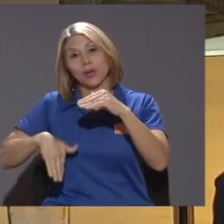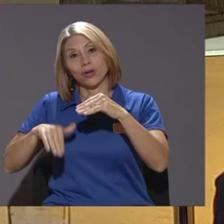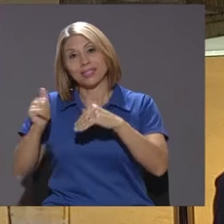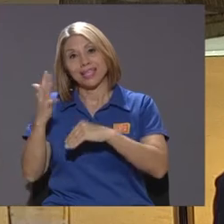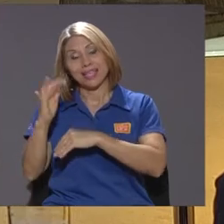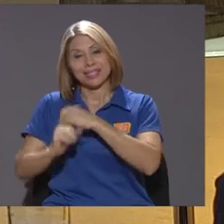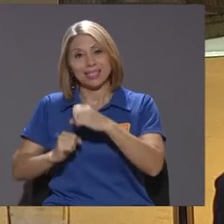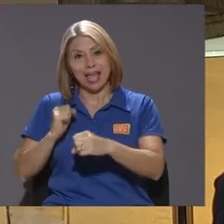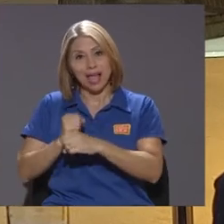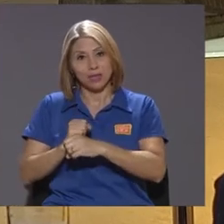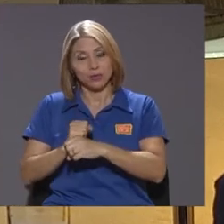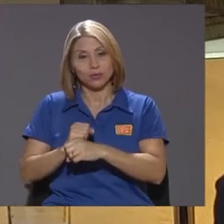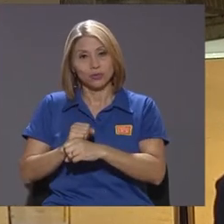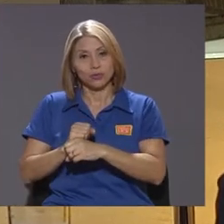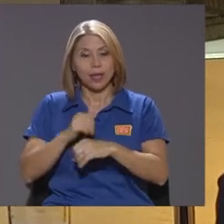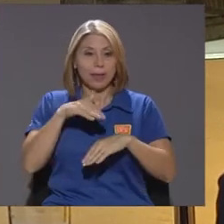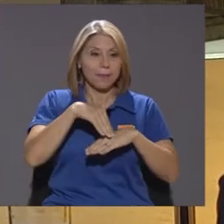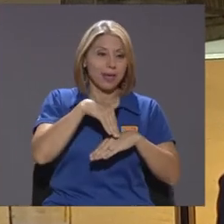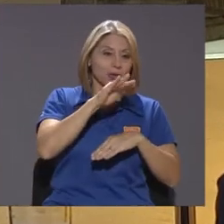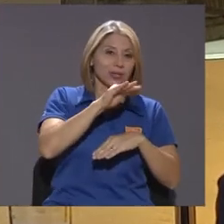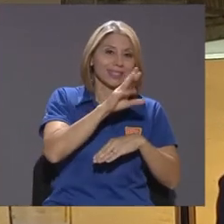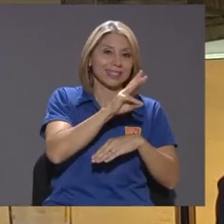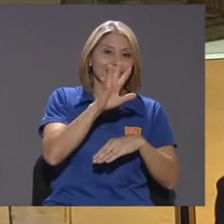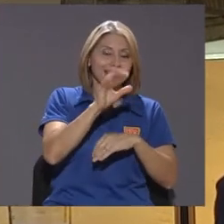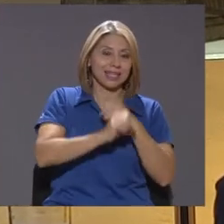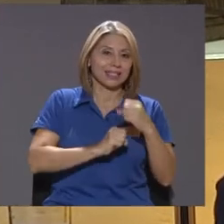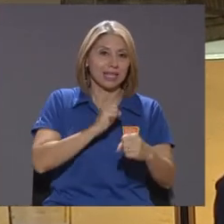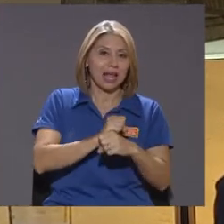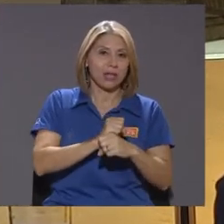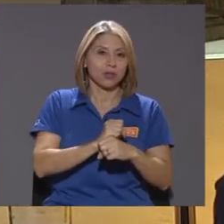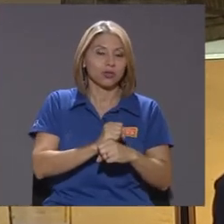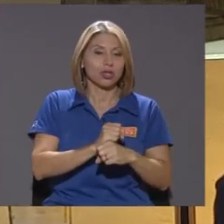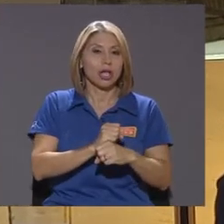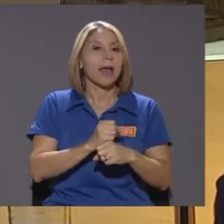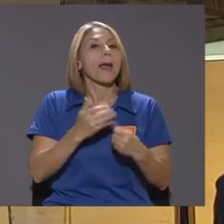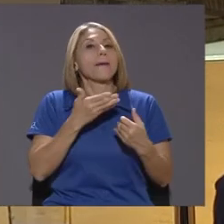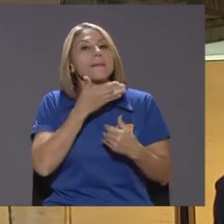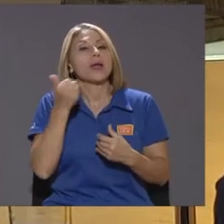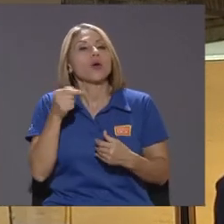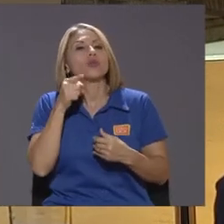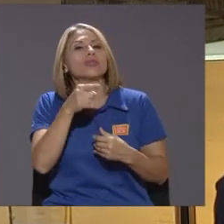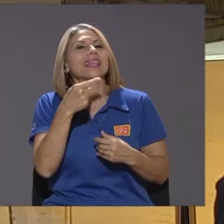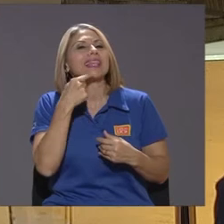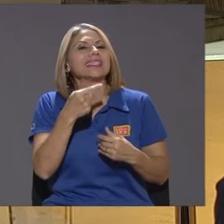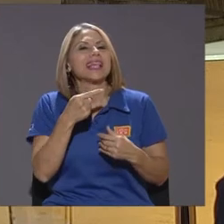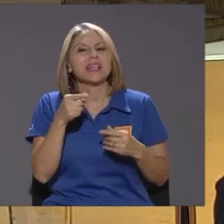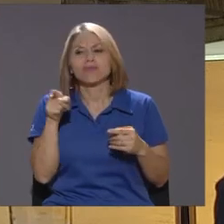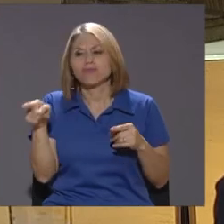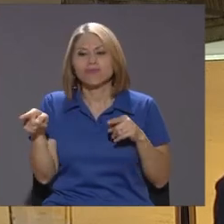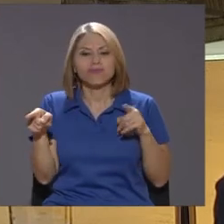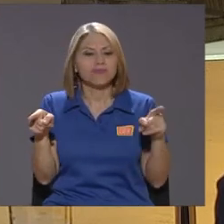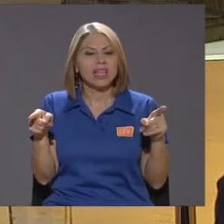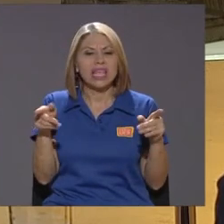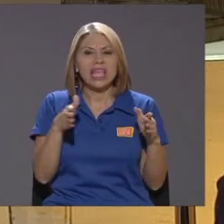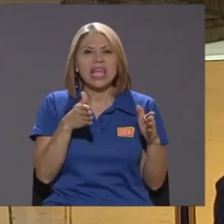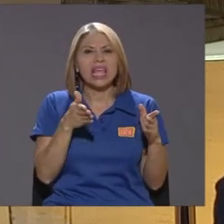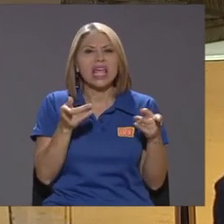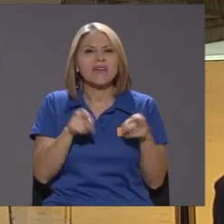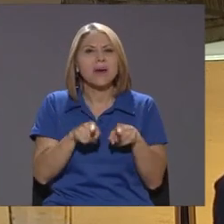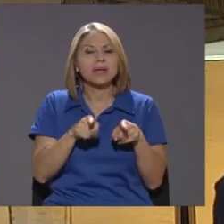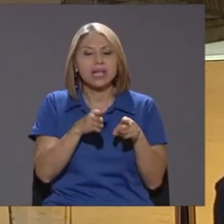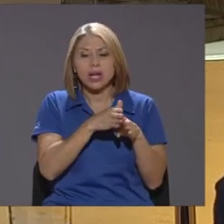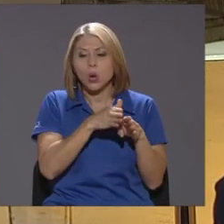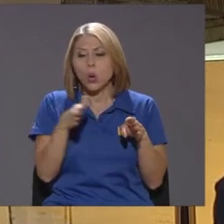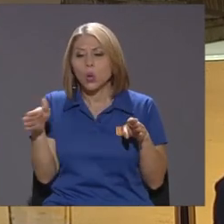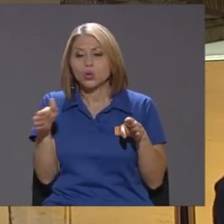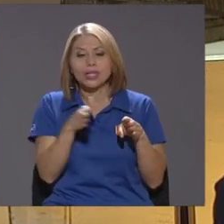sino un poco qué va a pasar con los intermedios y el problema de los intermedios es que van a